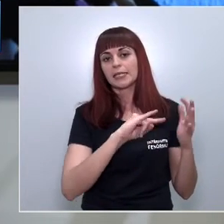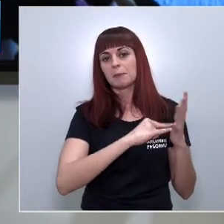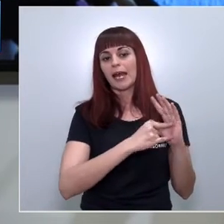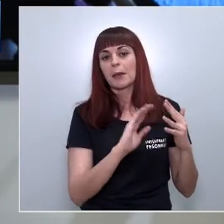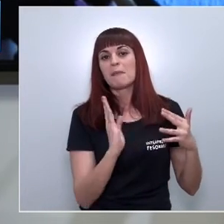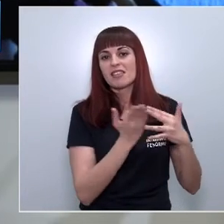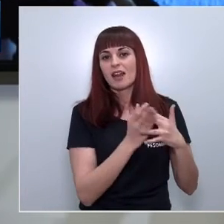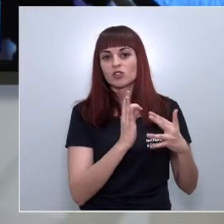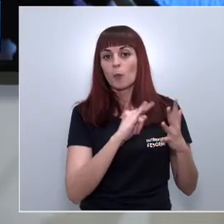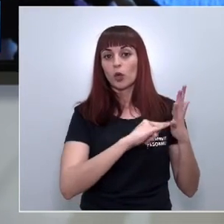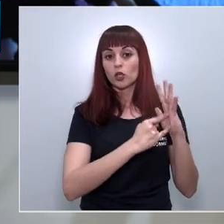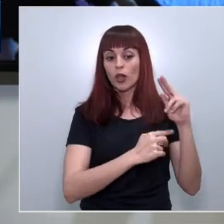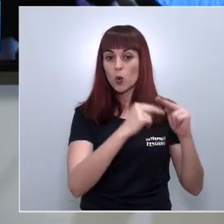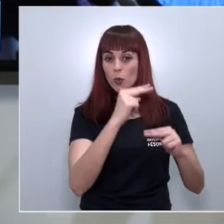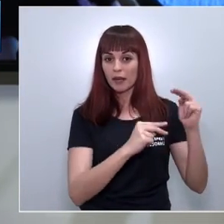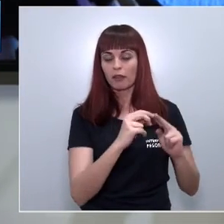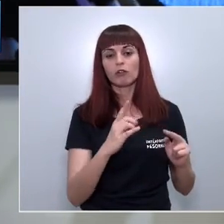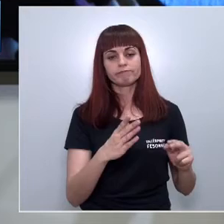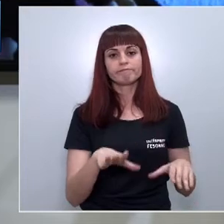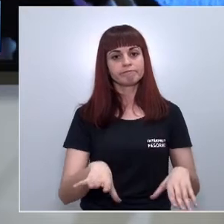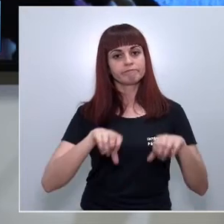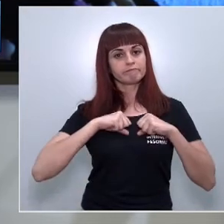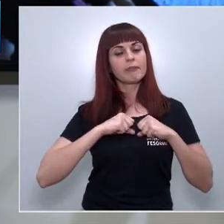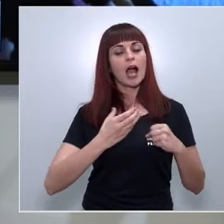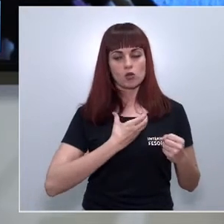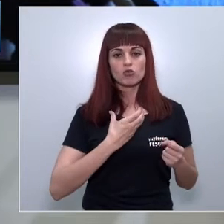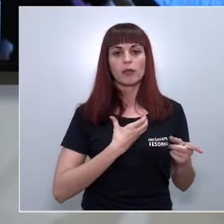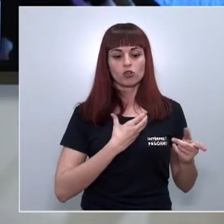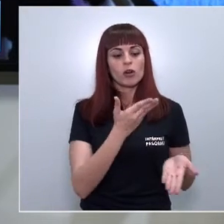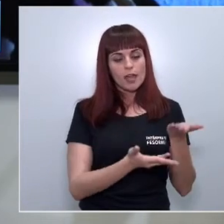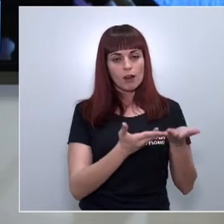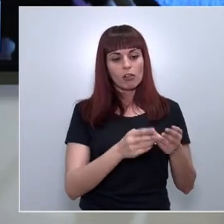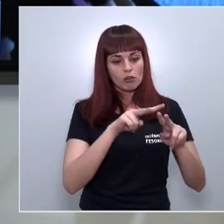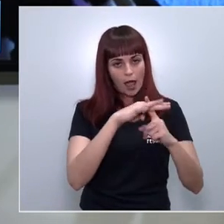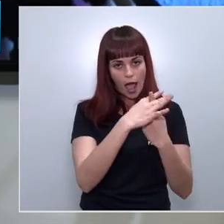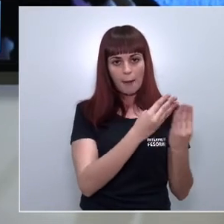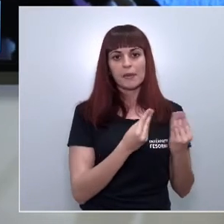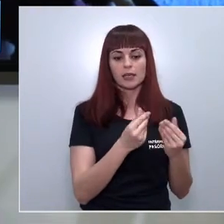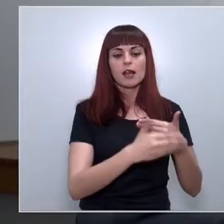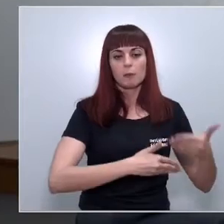y proyectos de urbanización será el ayuntamiento el que llevará a cabo la evaluación ambiental del proceso